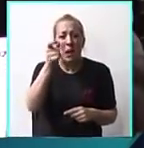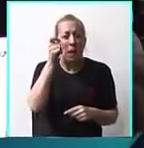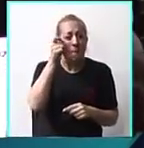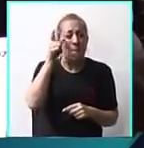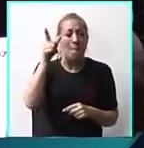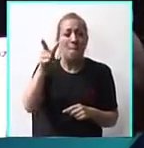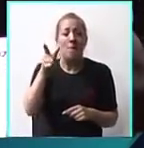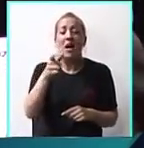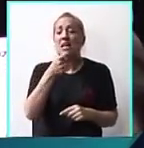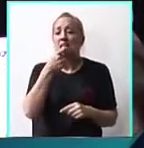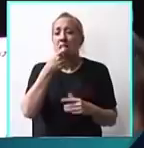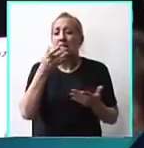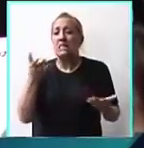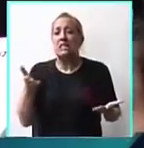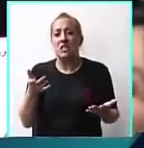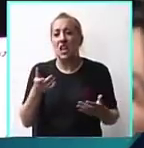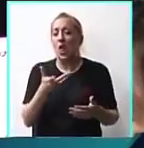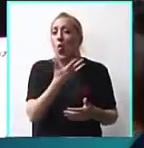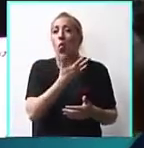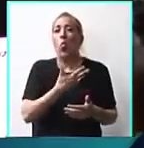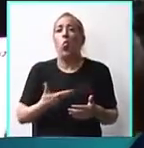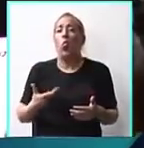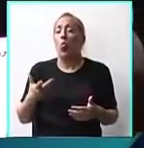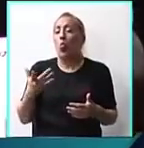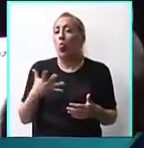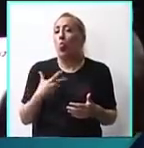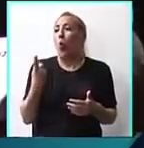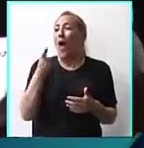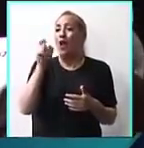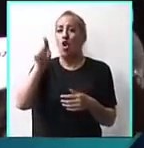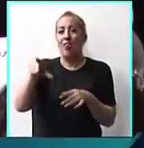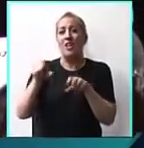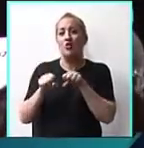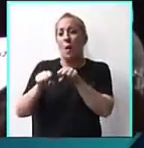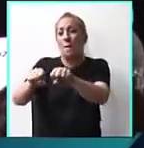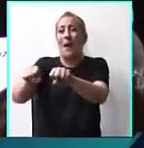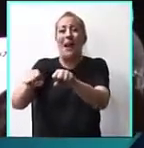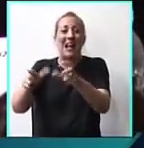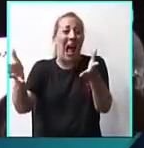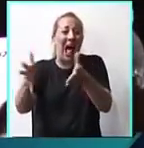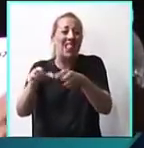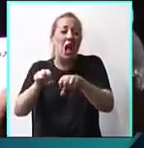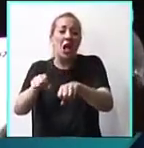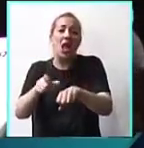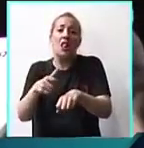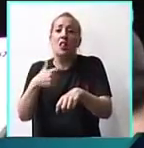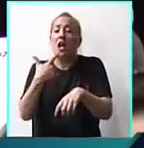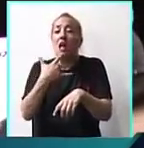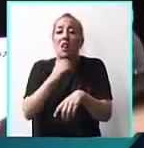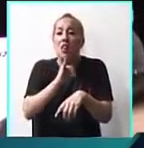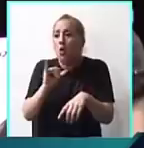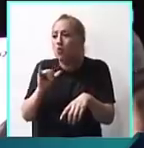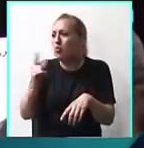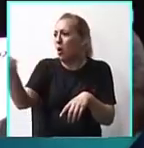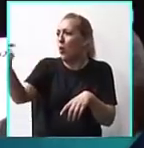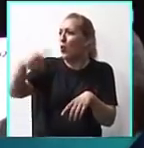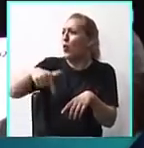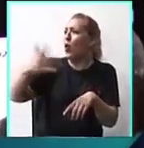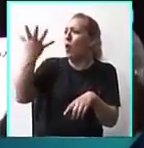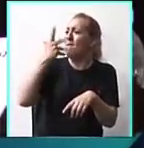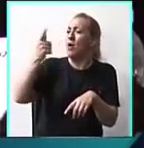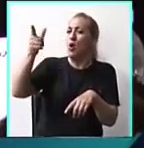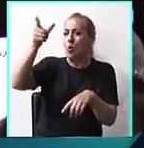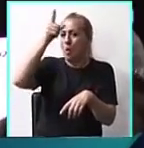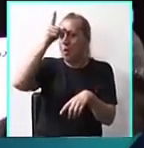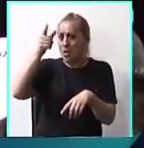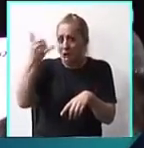Imagínense si el dueño de ese supermercado, del mercadito, hace la denuncia, vino alguien y me robó, y era un policía, porque